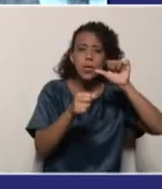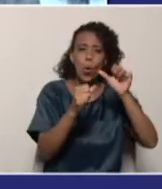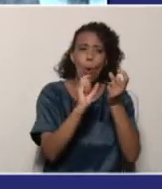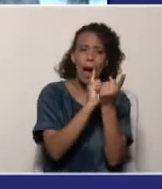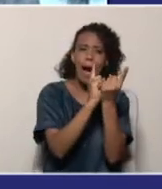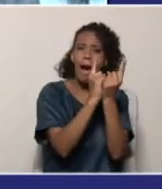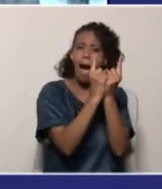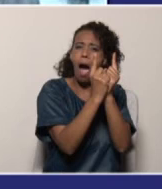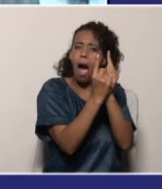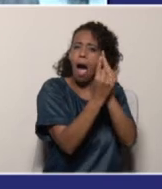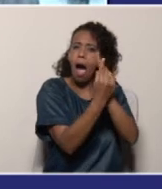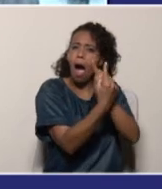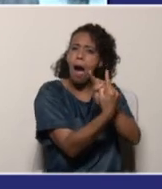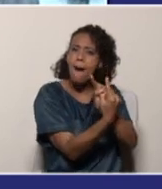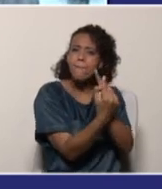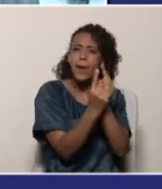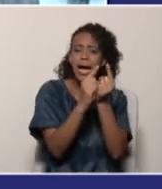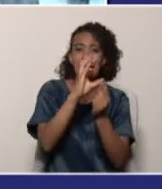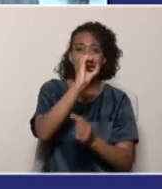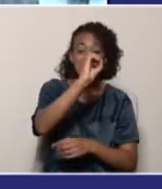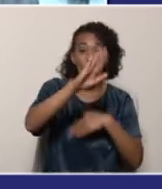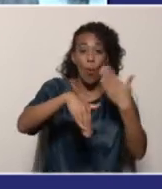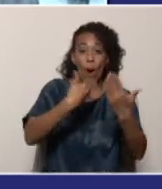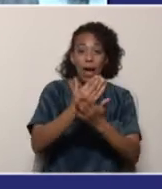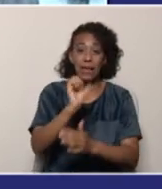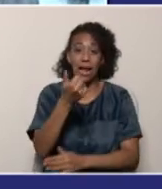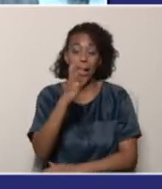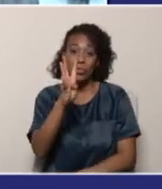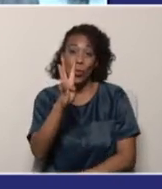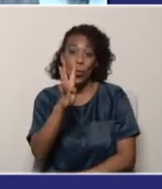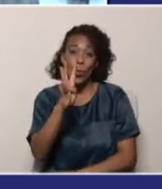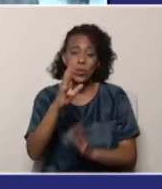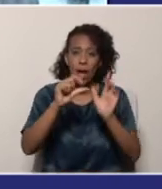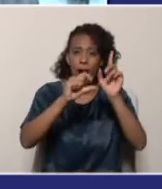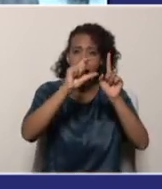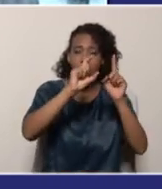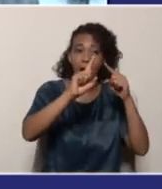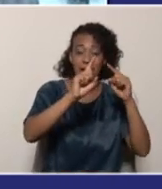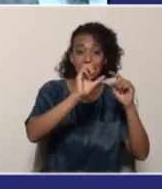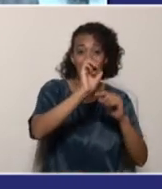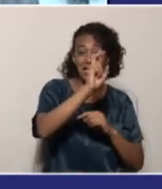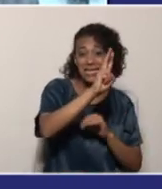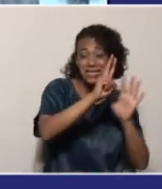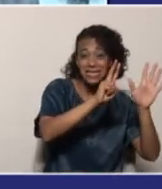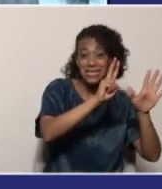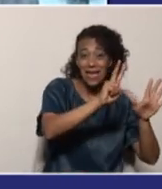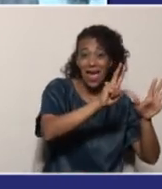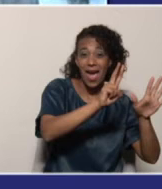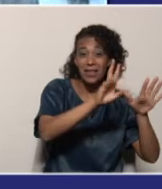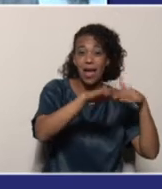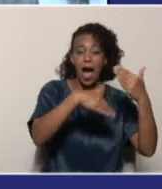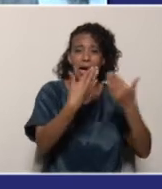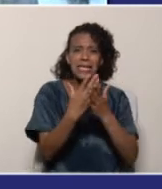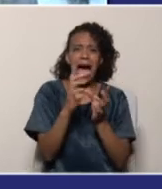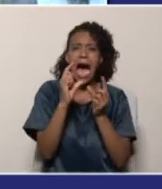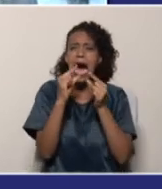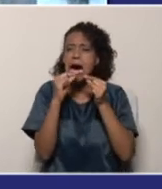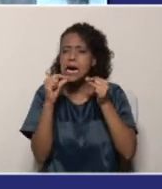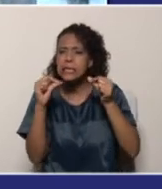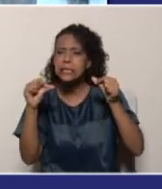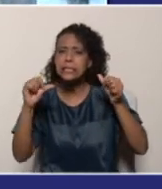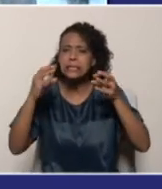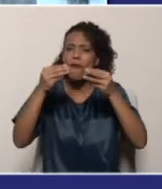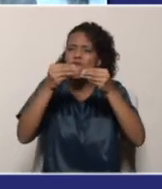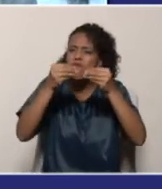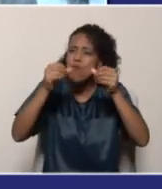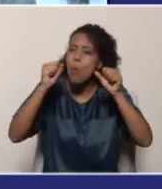una escala del 0 al 14. La escala que va del 0 al 7 es la de los ácidos. Y la